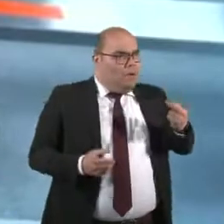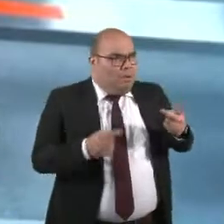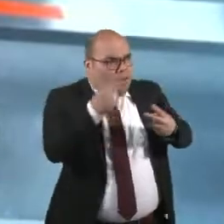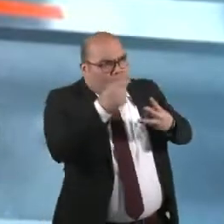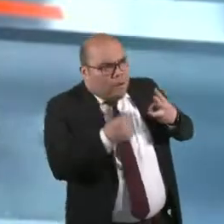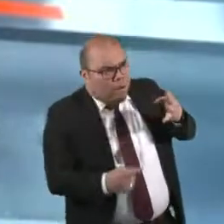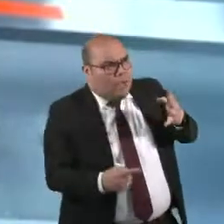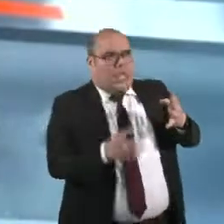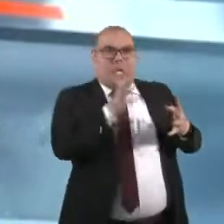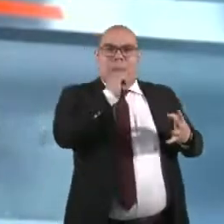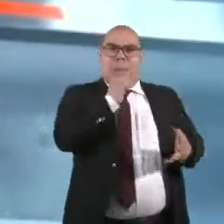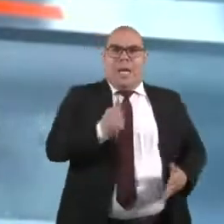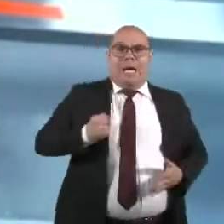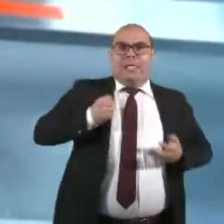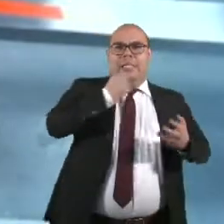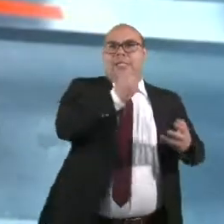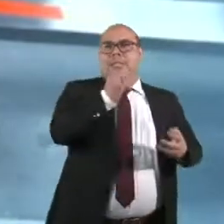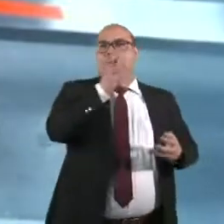los recursos